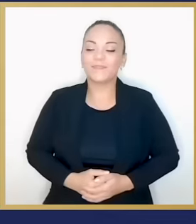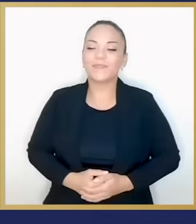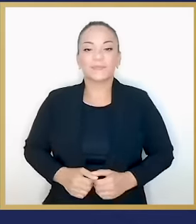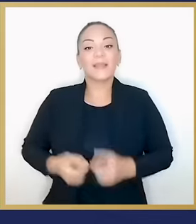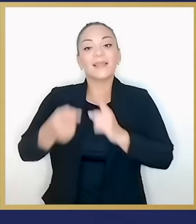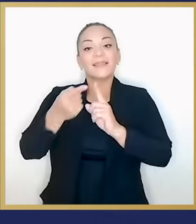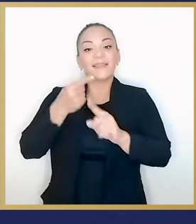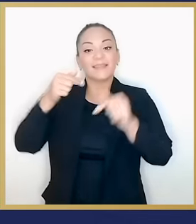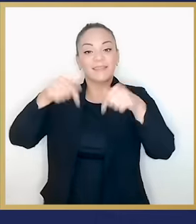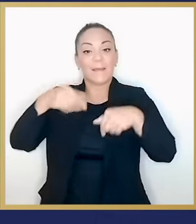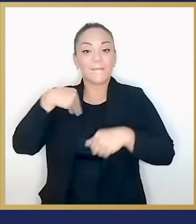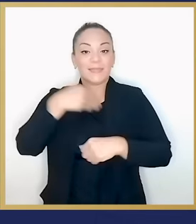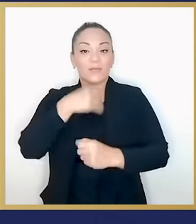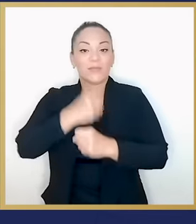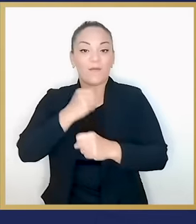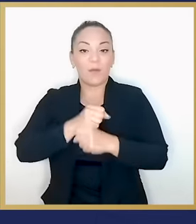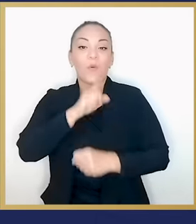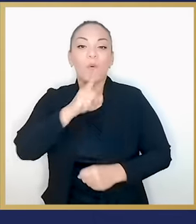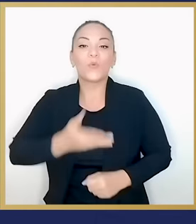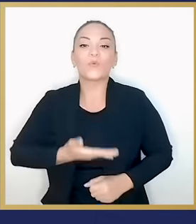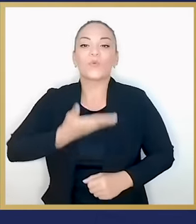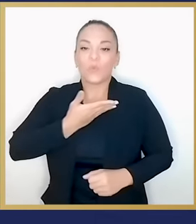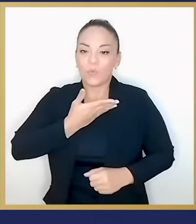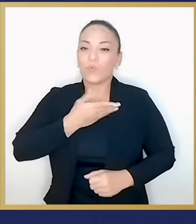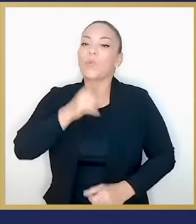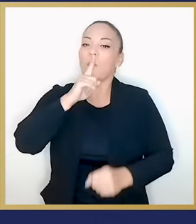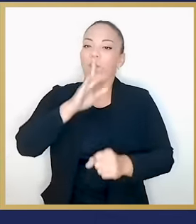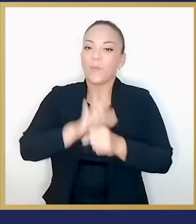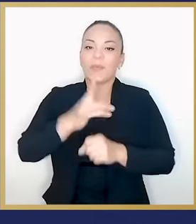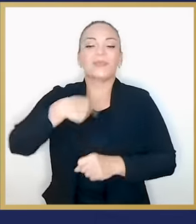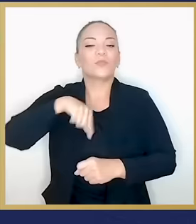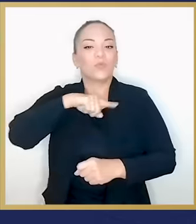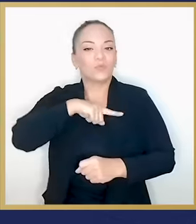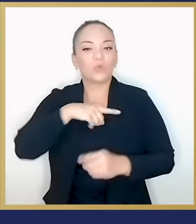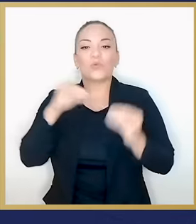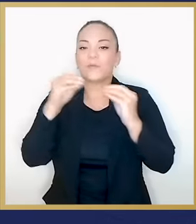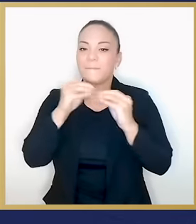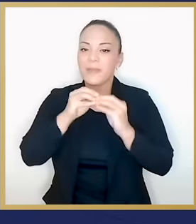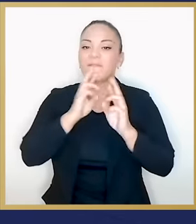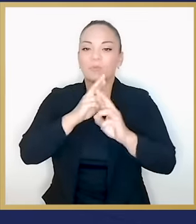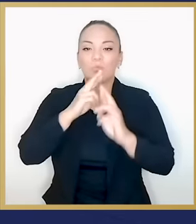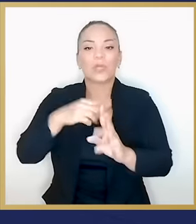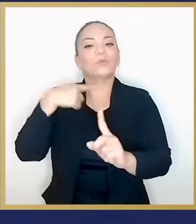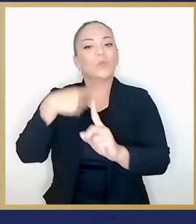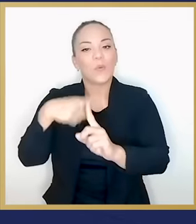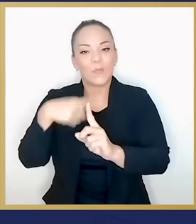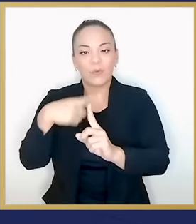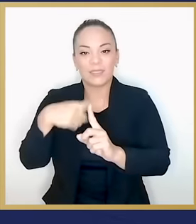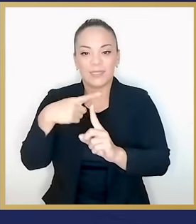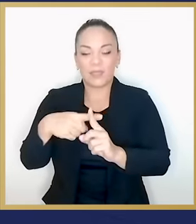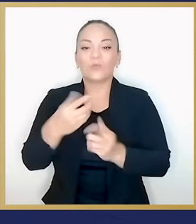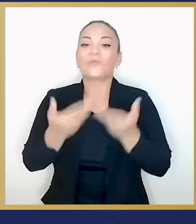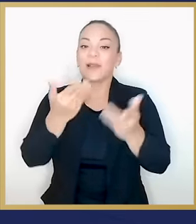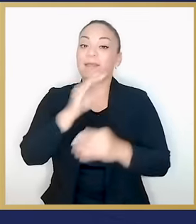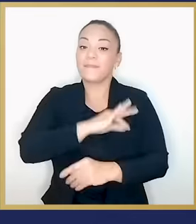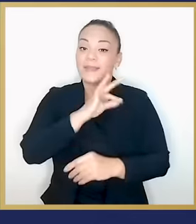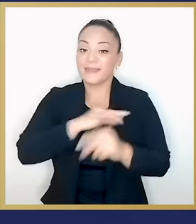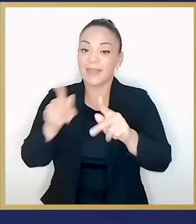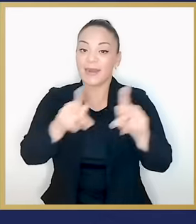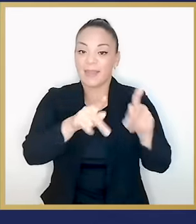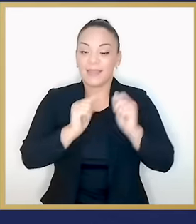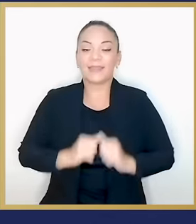Desde el Ministerio de Trabajo nos llena de orgullo y a la vez nos compromete aún más a seguir obteniendo resultados tan positivos para el bienestar de nuestra gente.